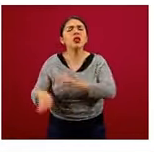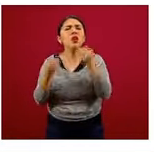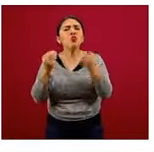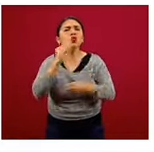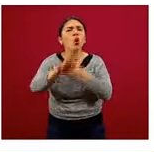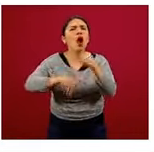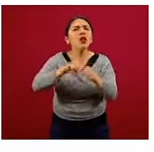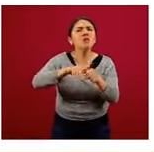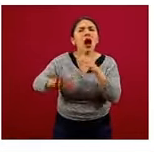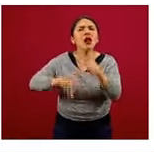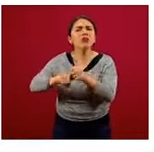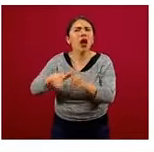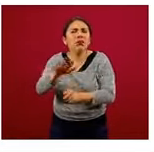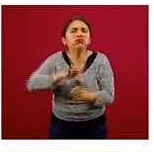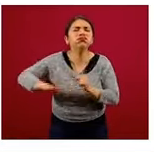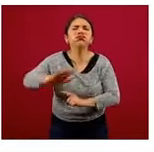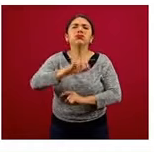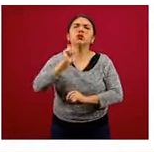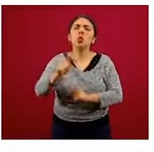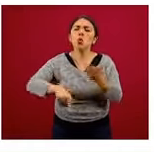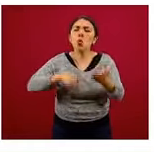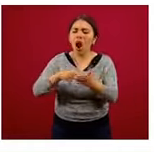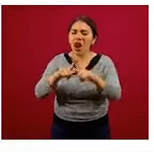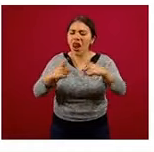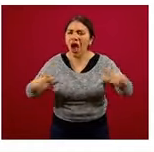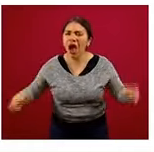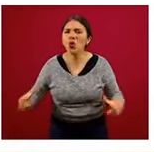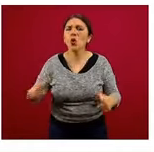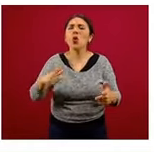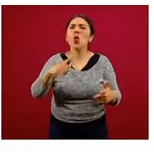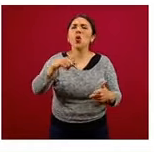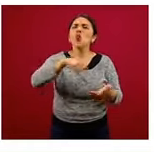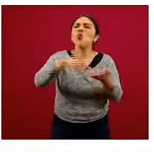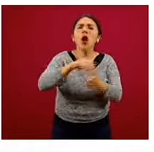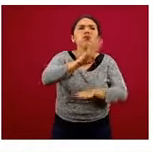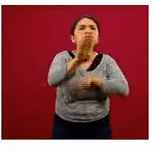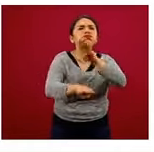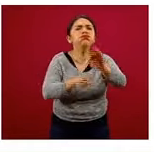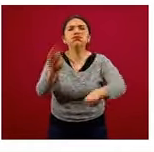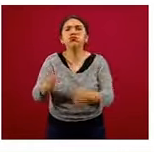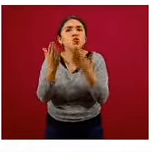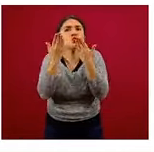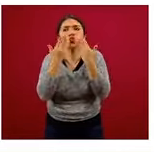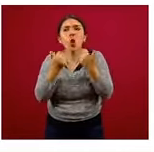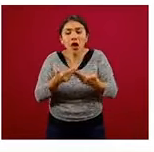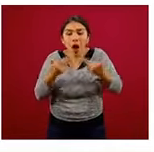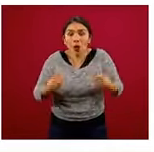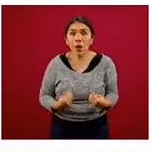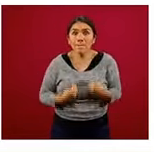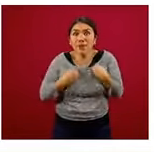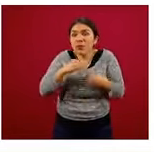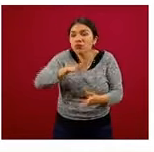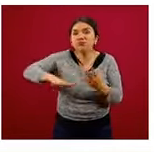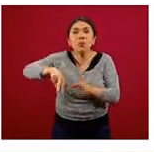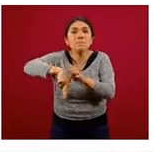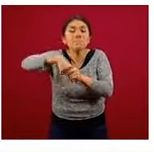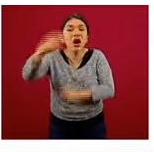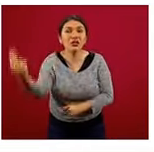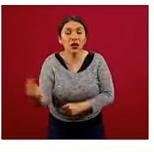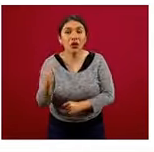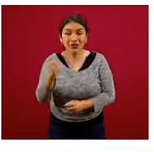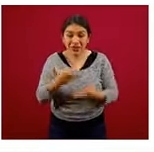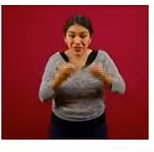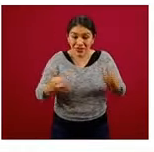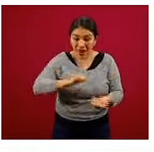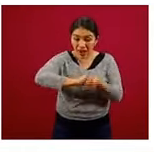en lagos, en costas y zonas muertas donde no hay ya especies. La conversión